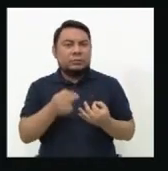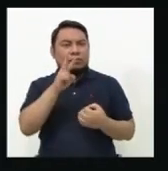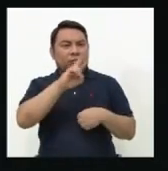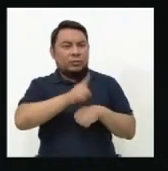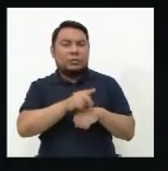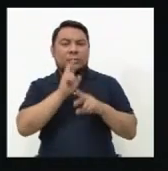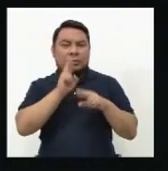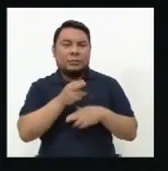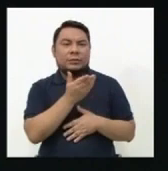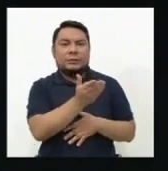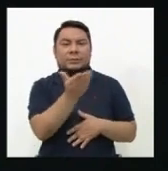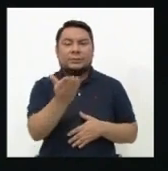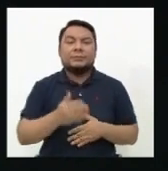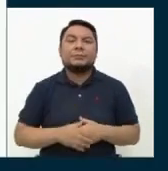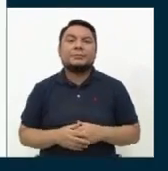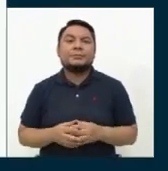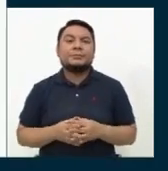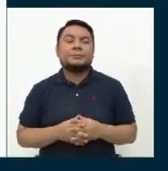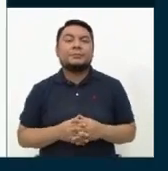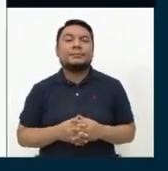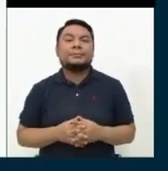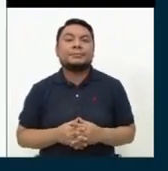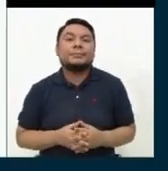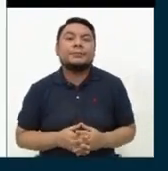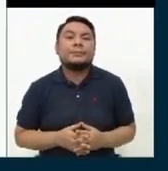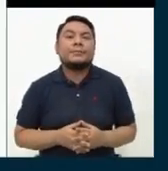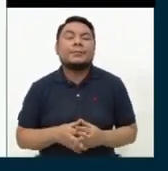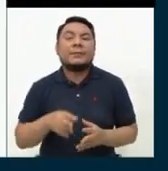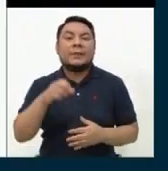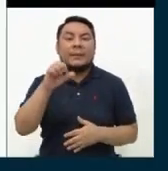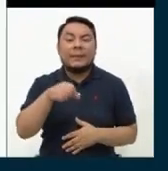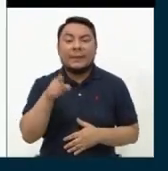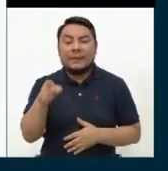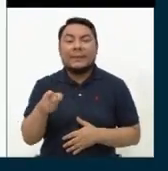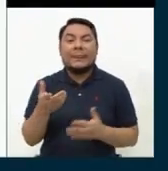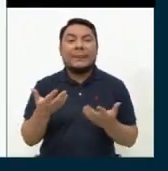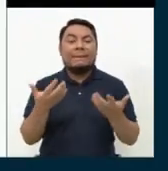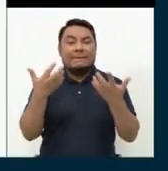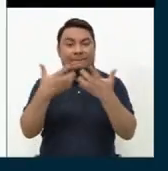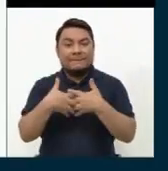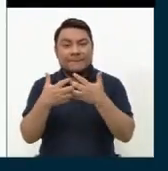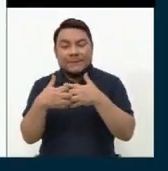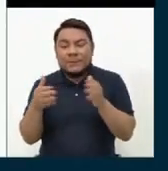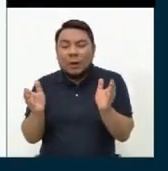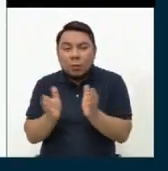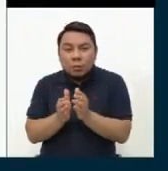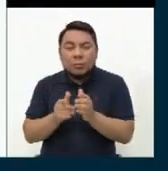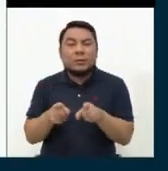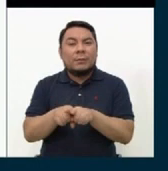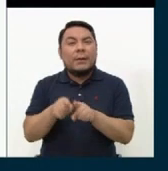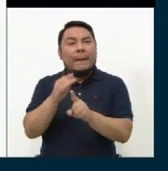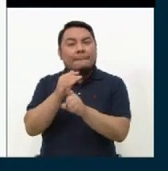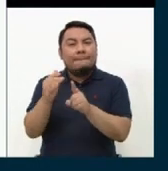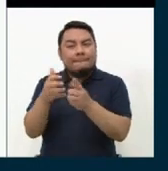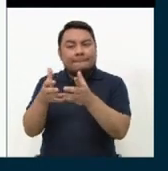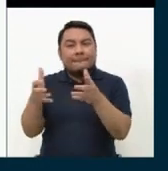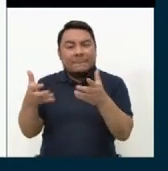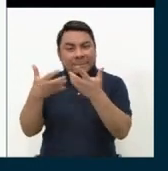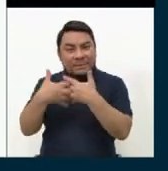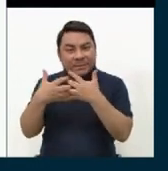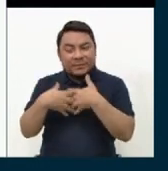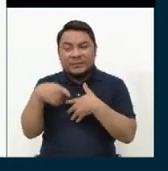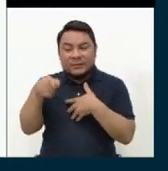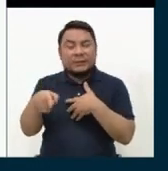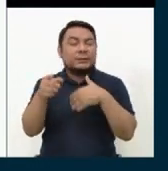para responder. Adelante. Sí. El sector de la pequeña y mediana empresa es uno de los sectores más importantes porque